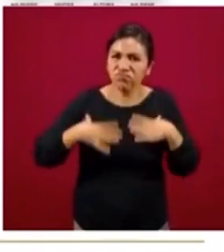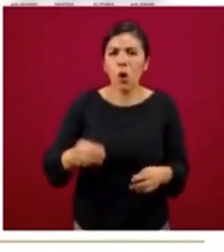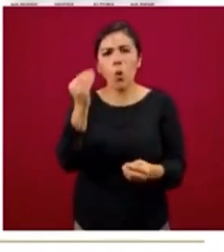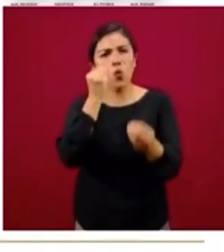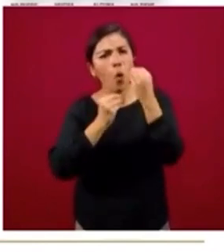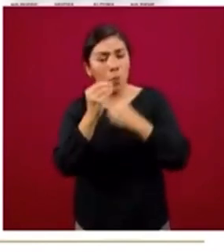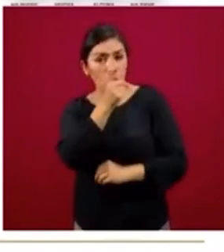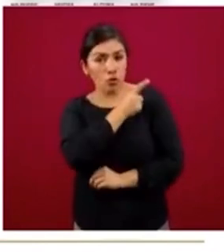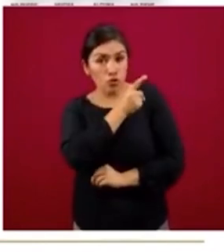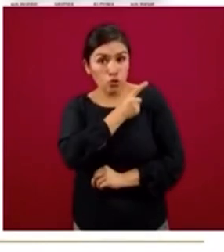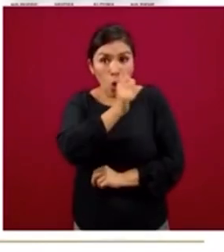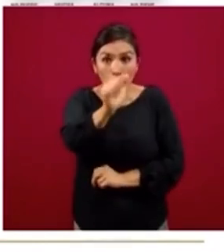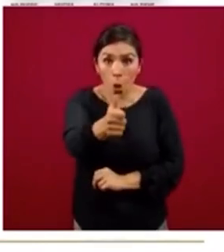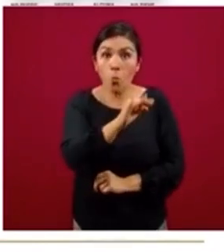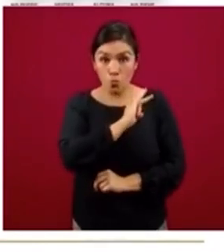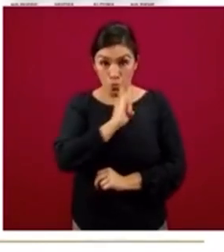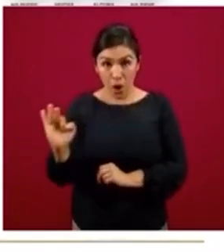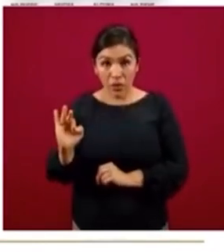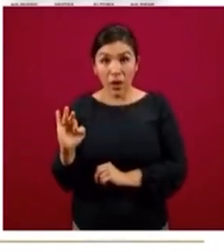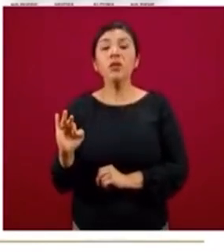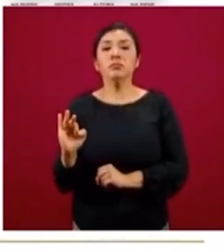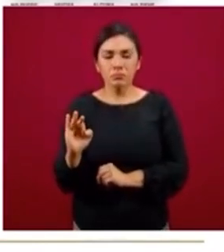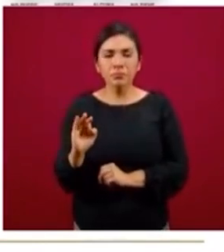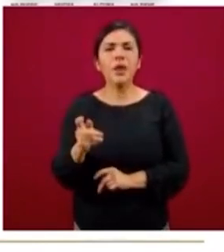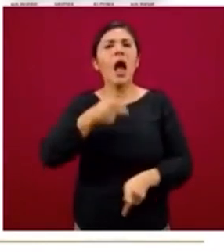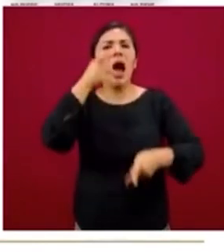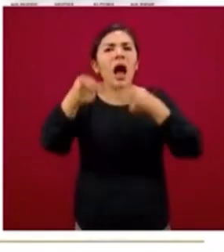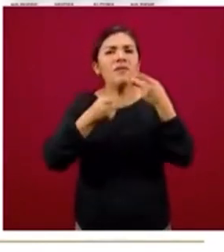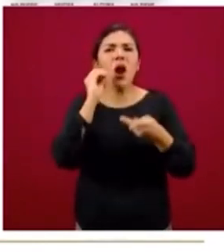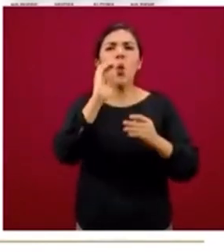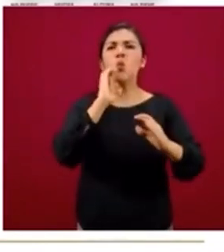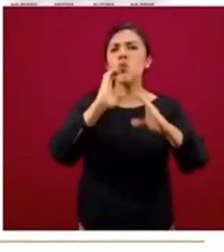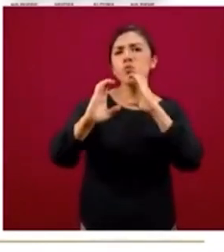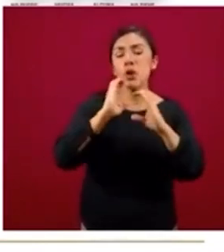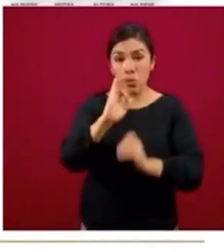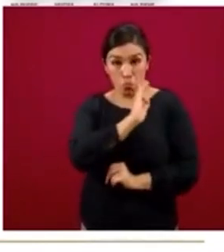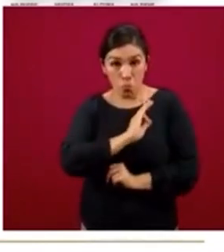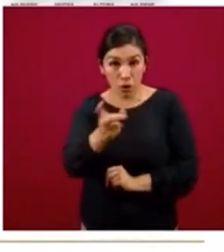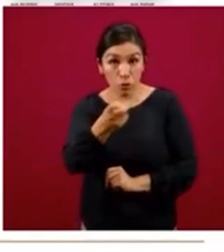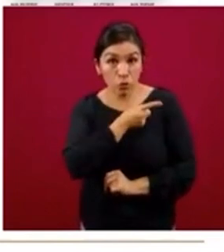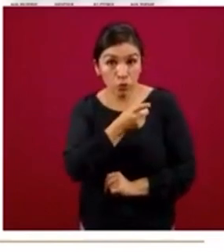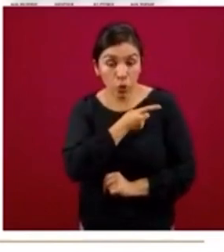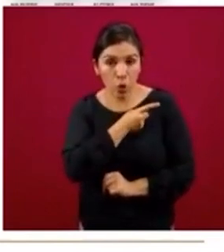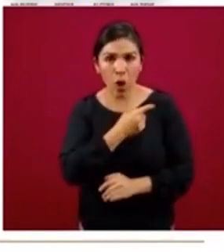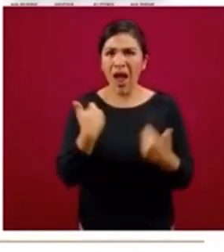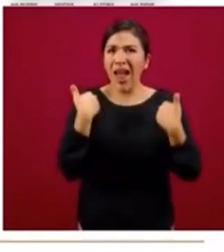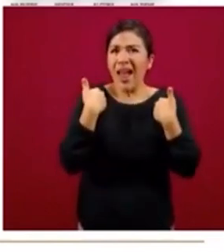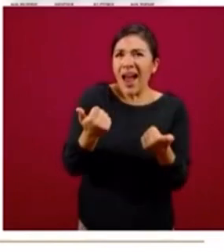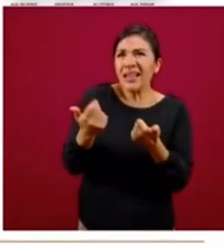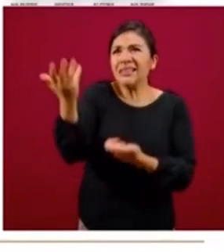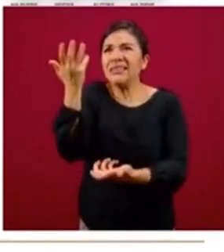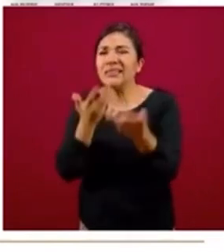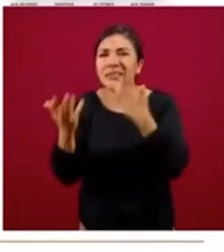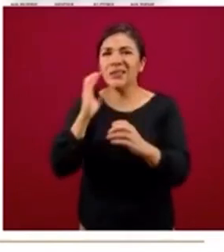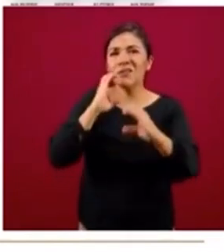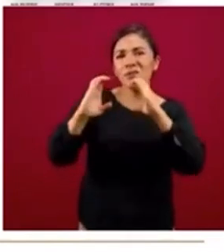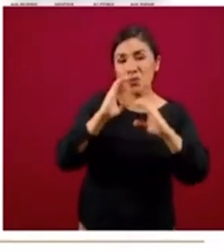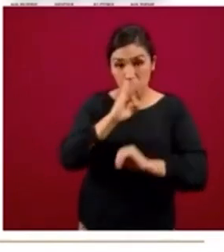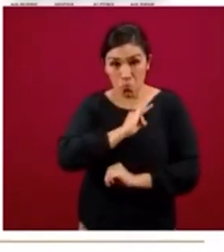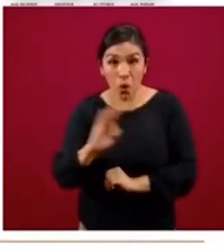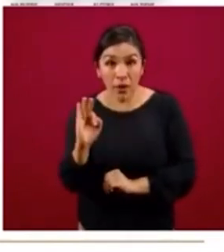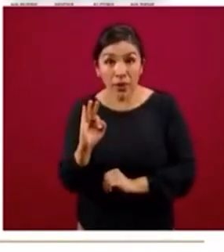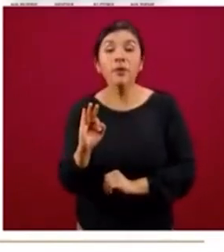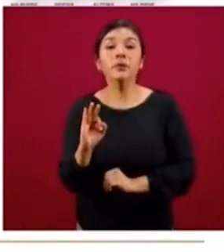vestirse, comer por sí mismo. Hablar o comunicarse. Entender o ser entendido por otros.